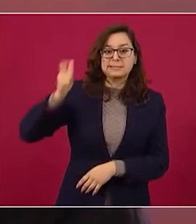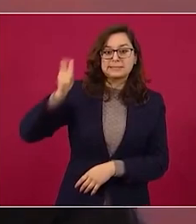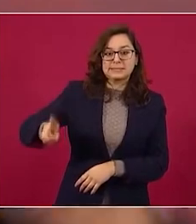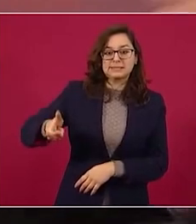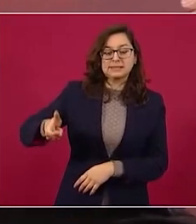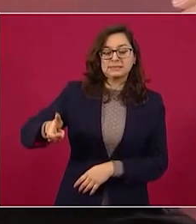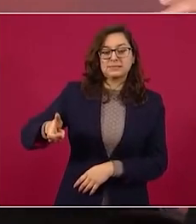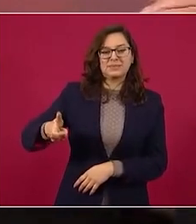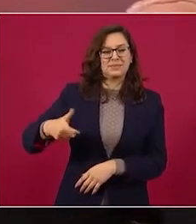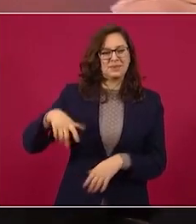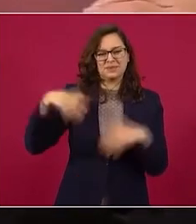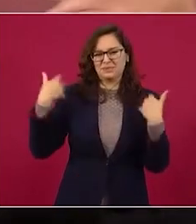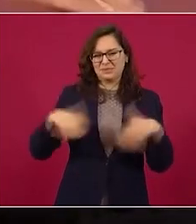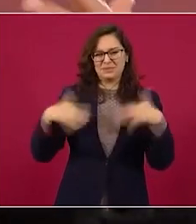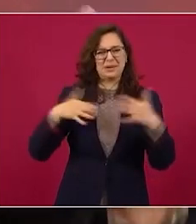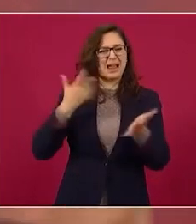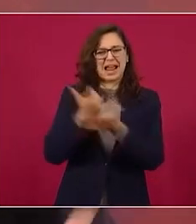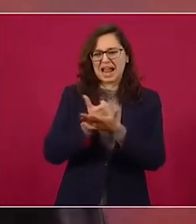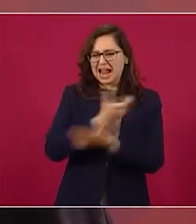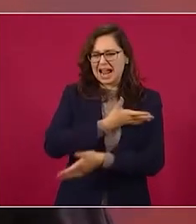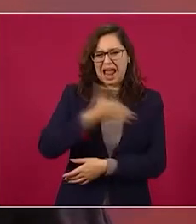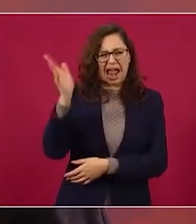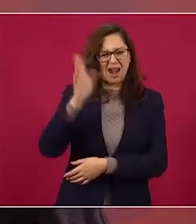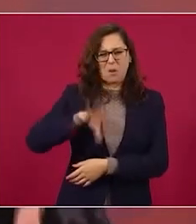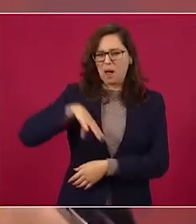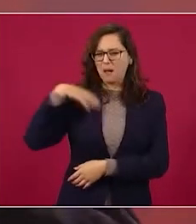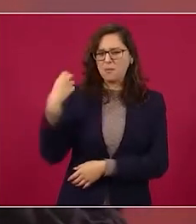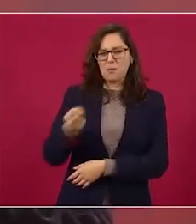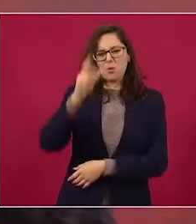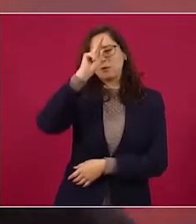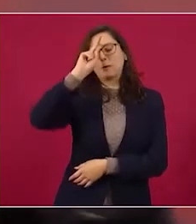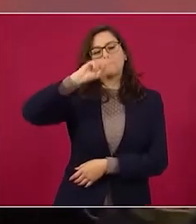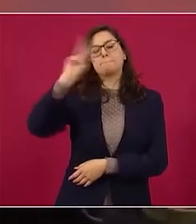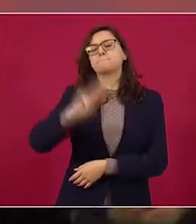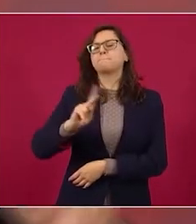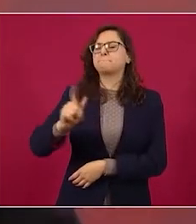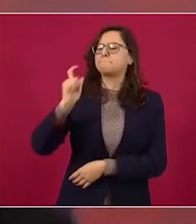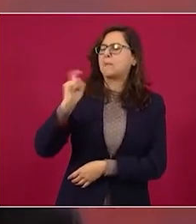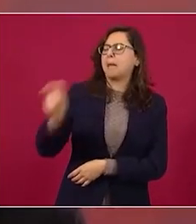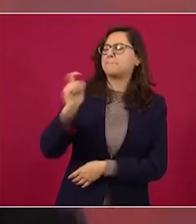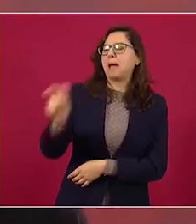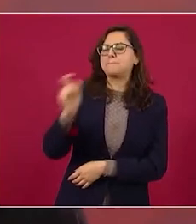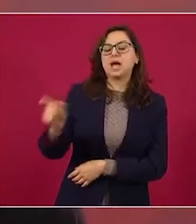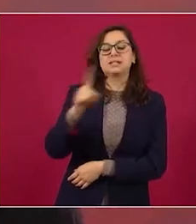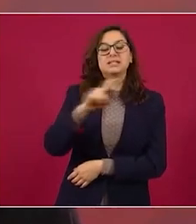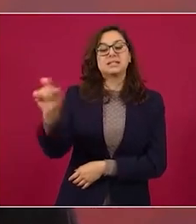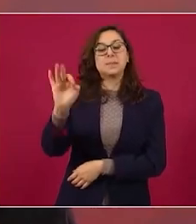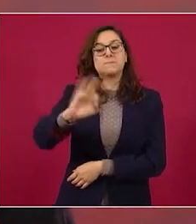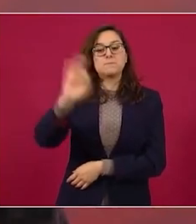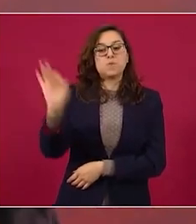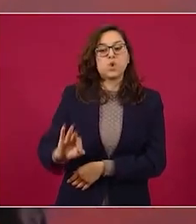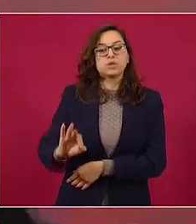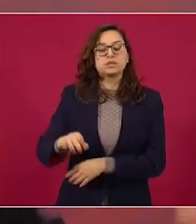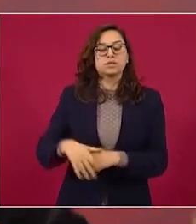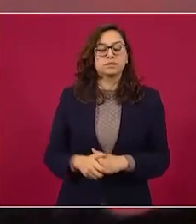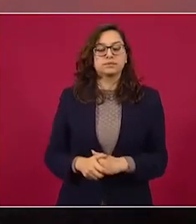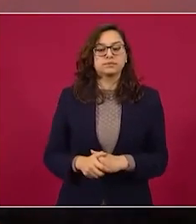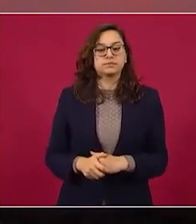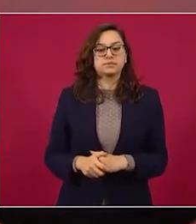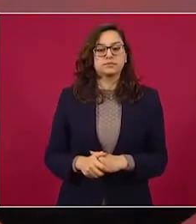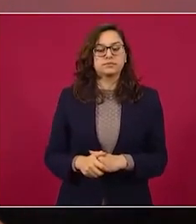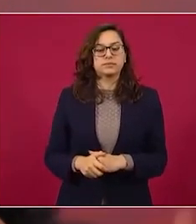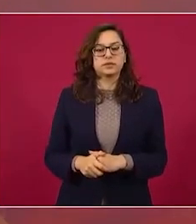a precios elevadísimos les pagaba todo ¿cómo se llaman